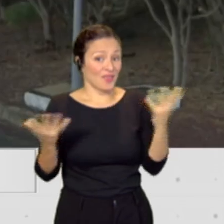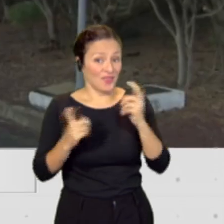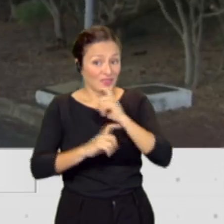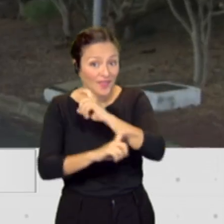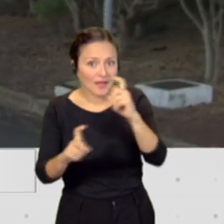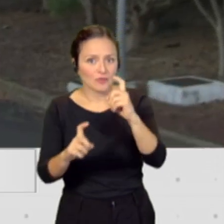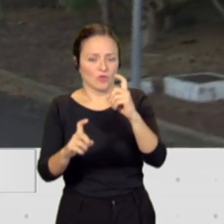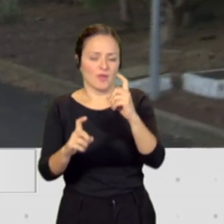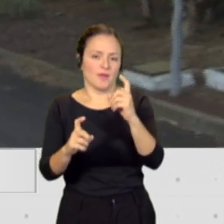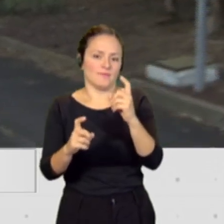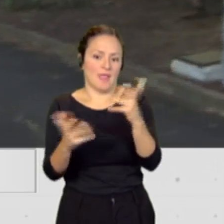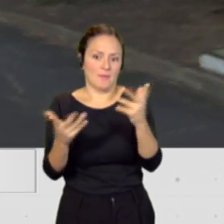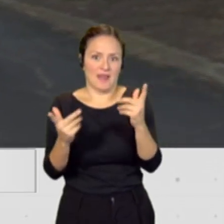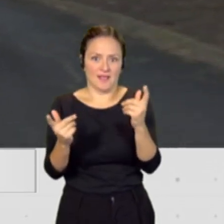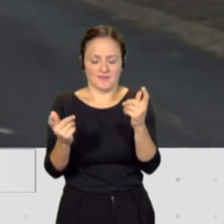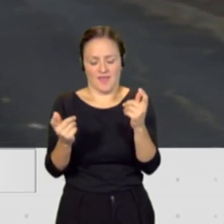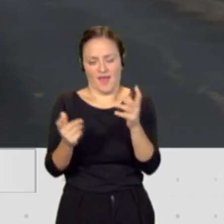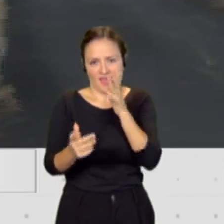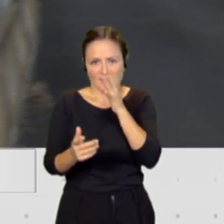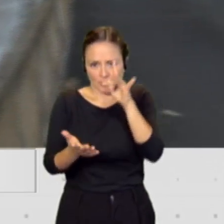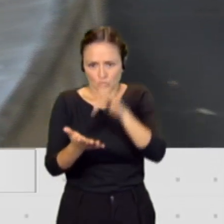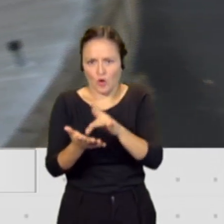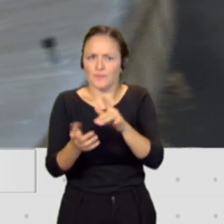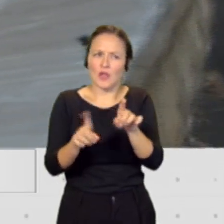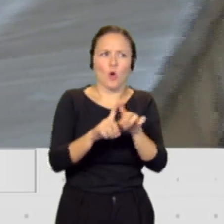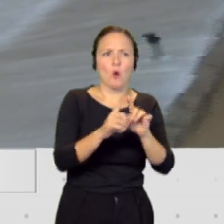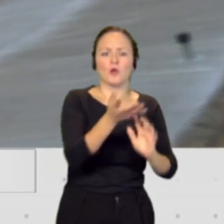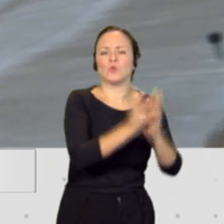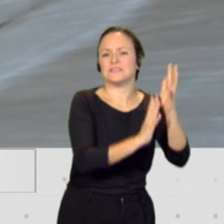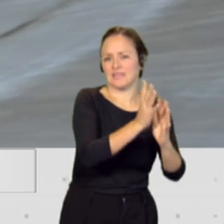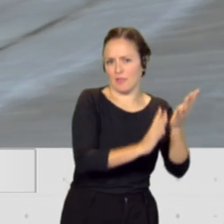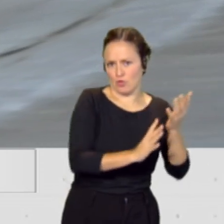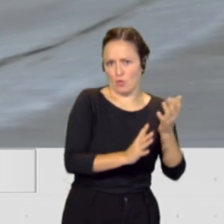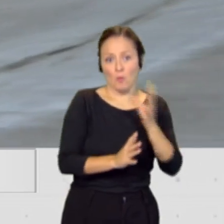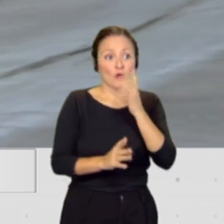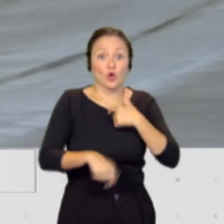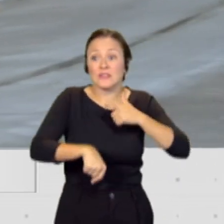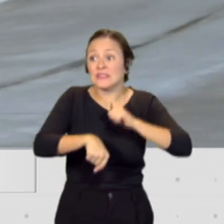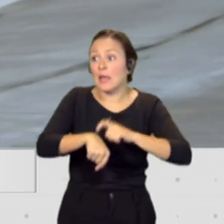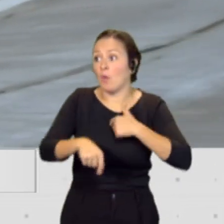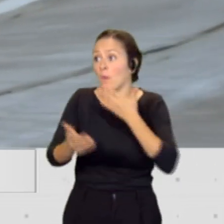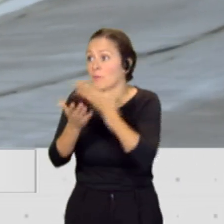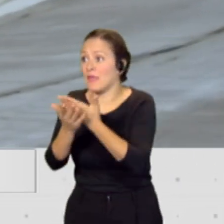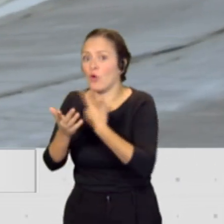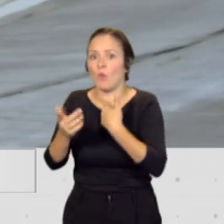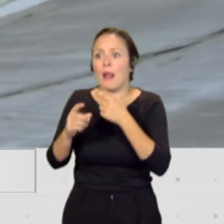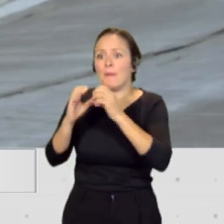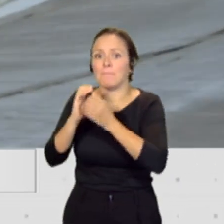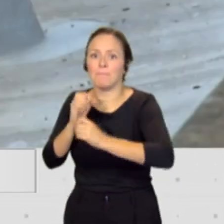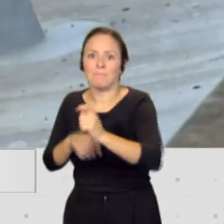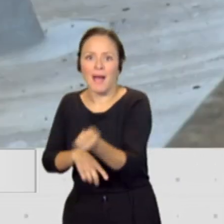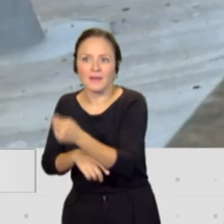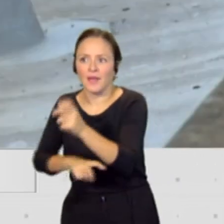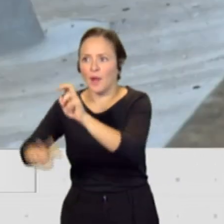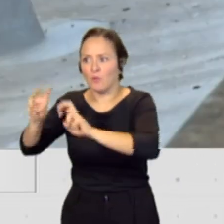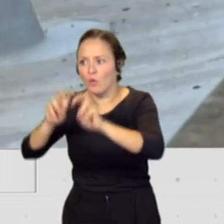viene a significar lo mismo que cuando estás en un incendio no tienes tiempo material para estar pidiendo o licitando mangueras o